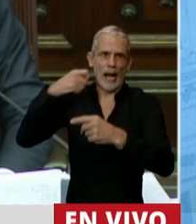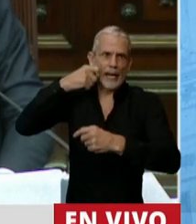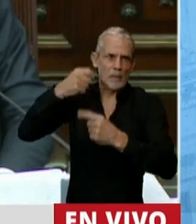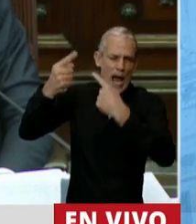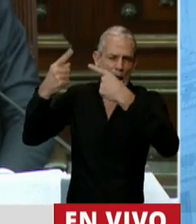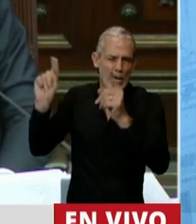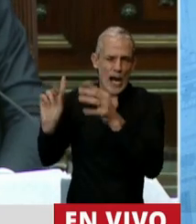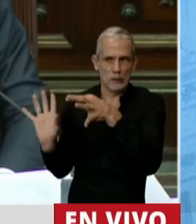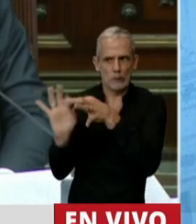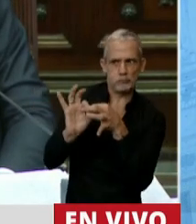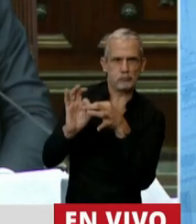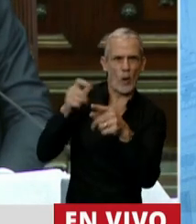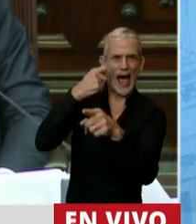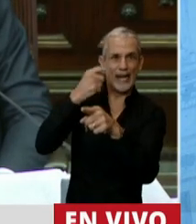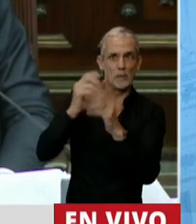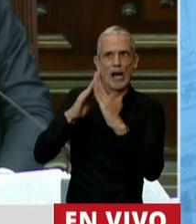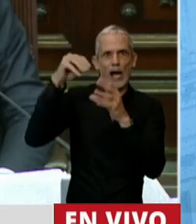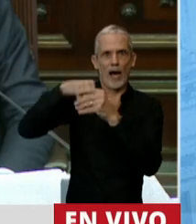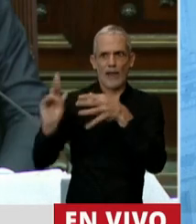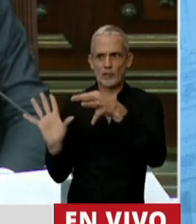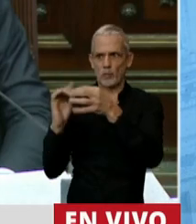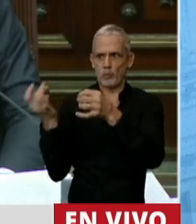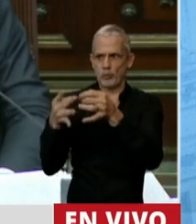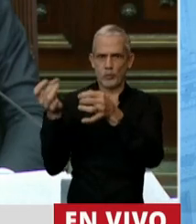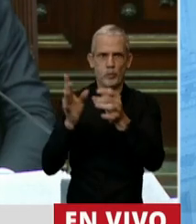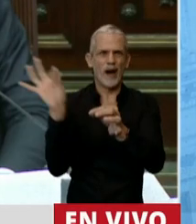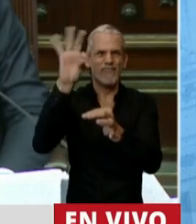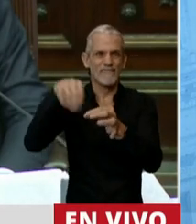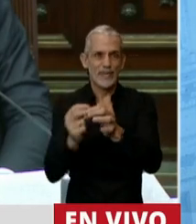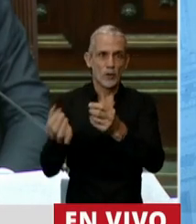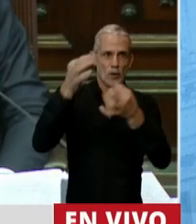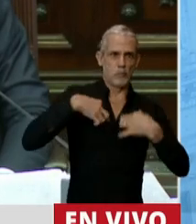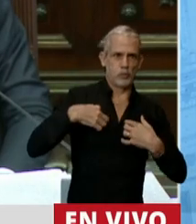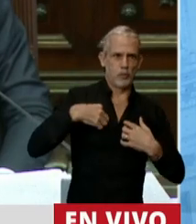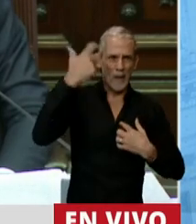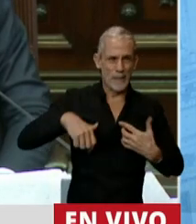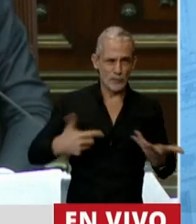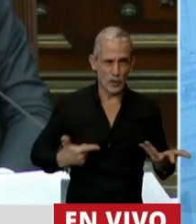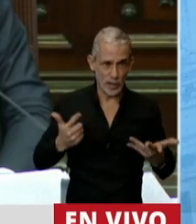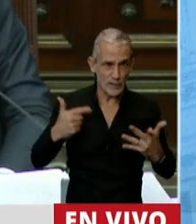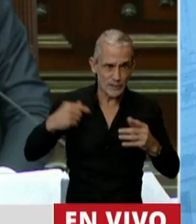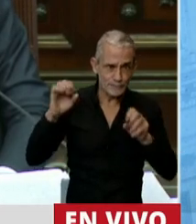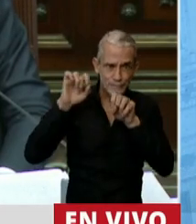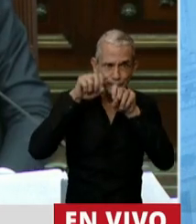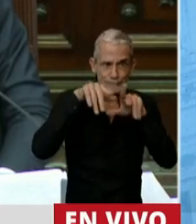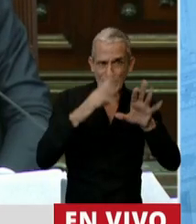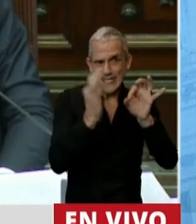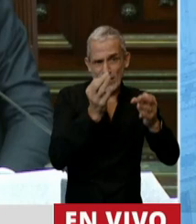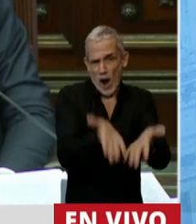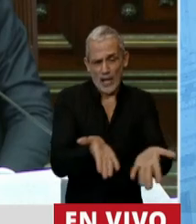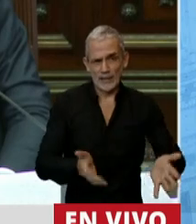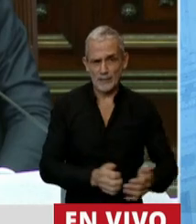se vinculó con algún animal doméstico y eso pasó a los humanos y acá estamos. Y mientras